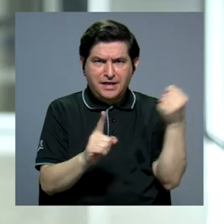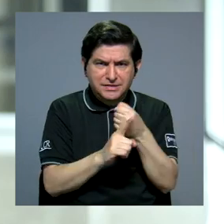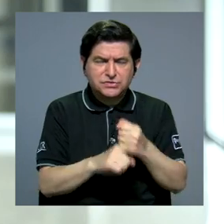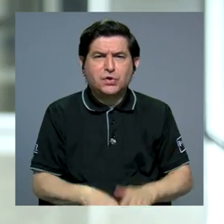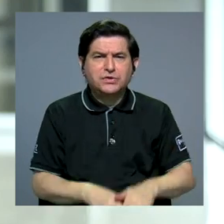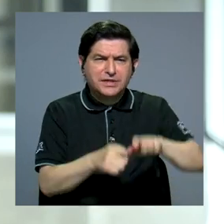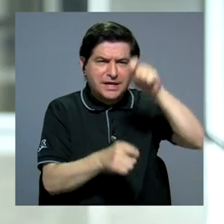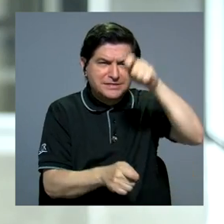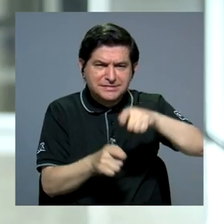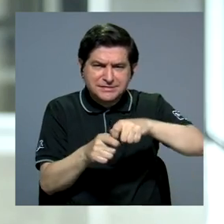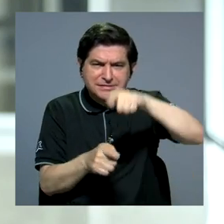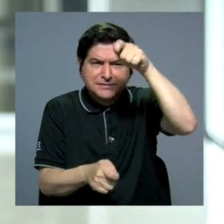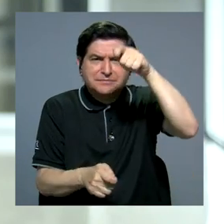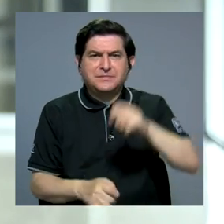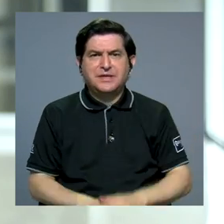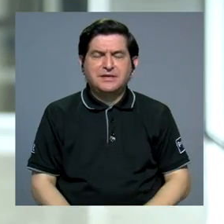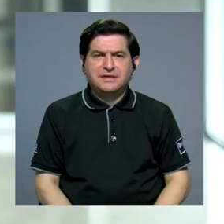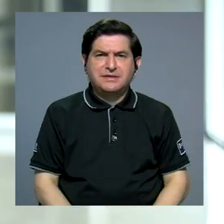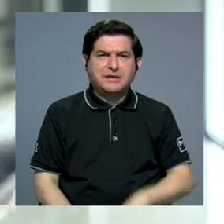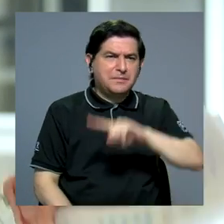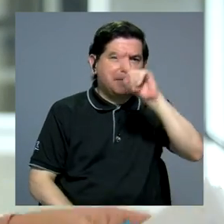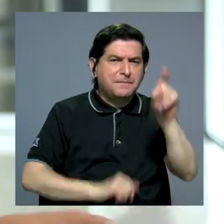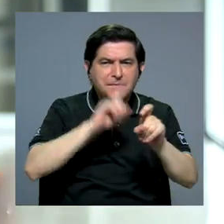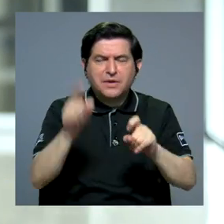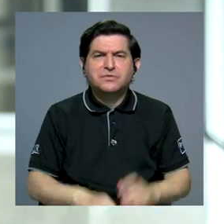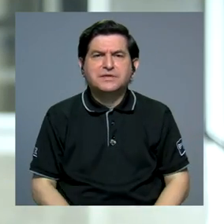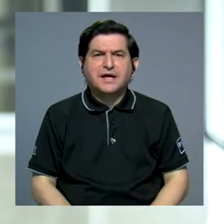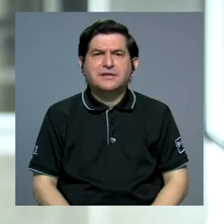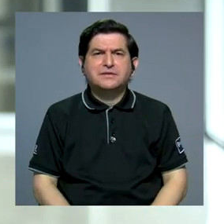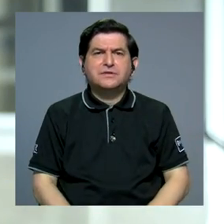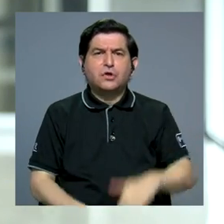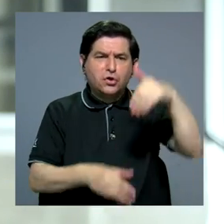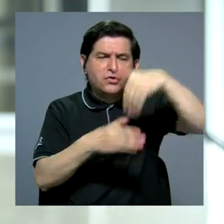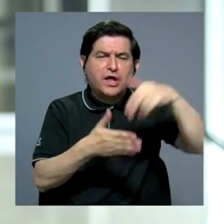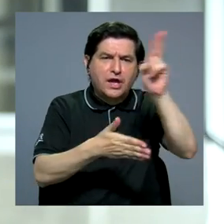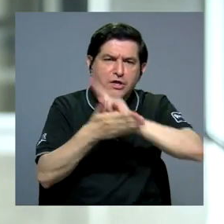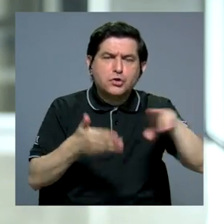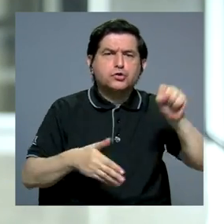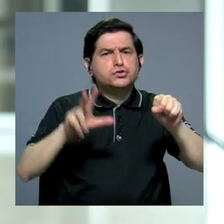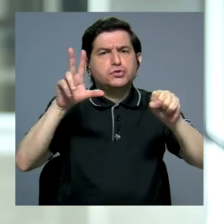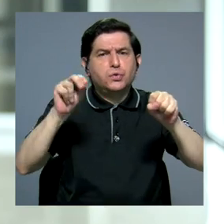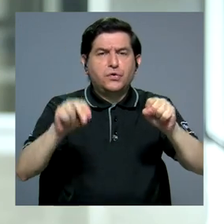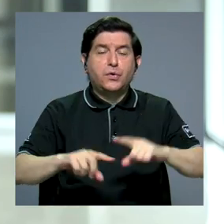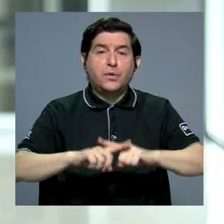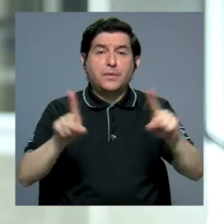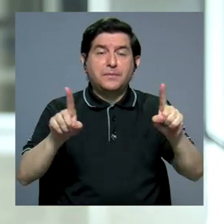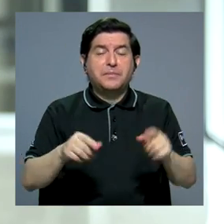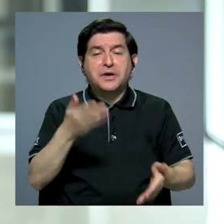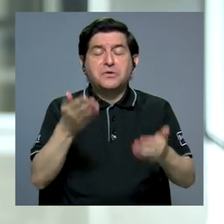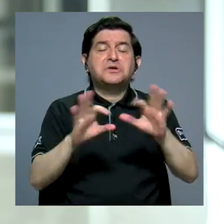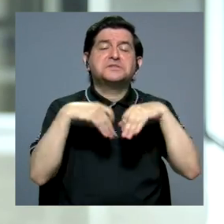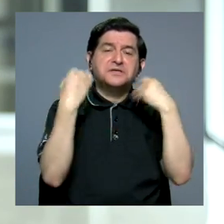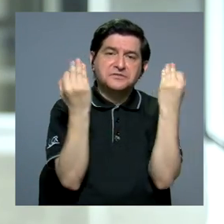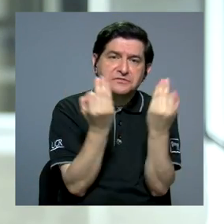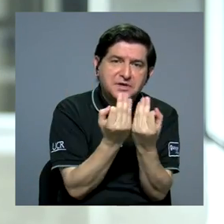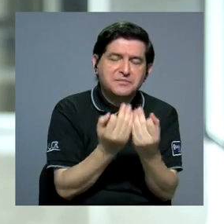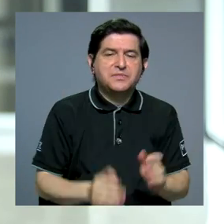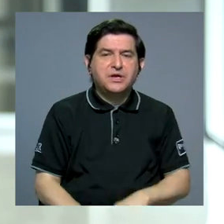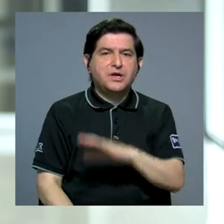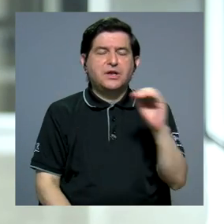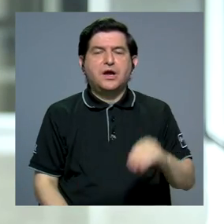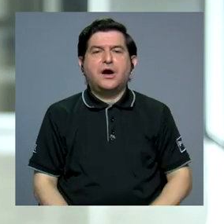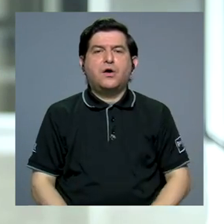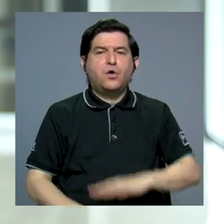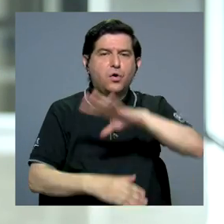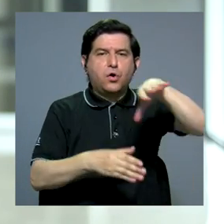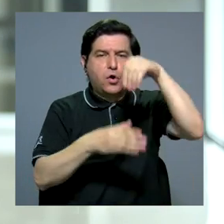se van midiendo, se va preguntando si es alguien de la universidad o no, ¿verdad? Entonces podría ser alguien de su familia, alguien de su